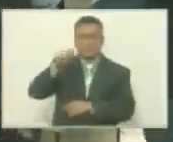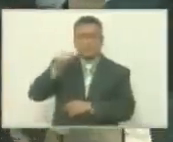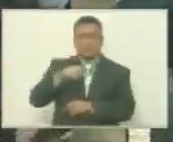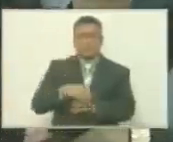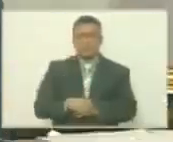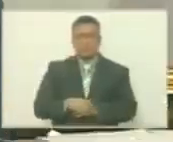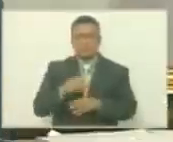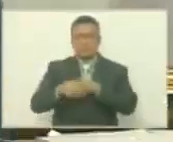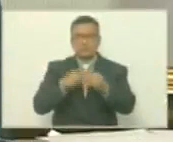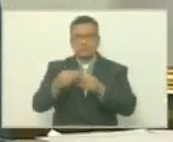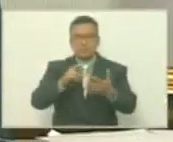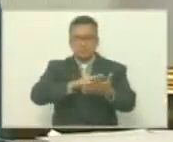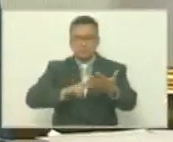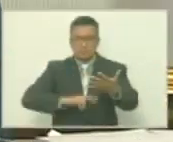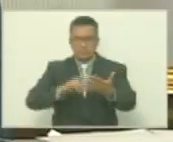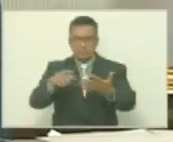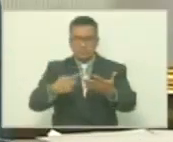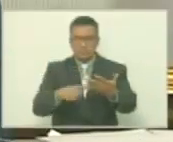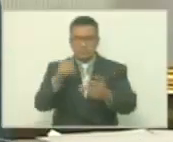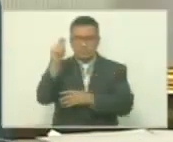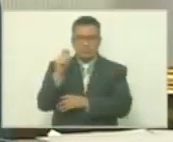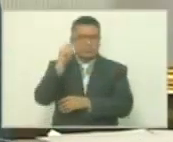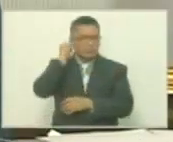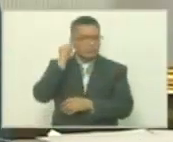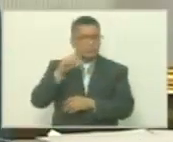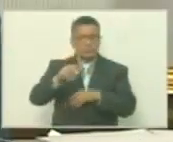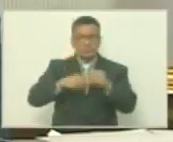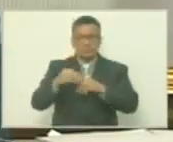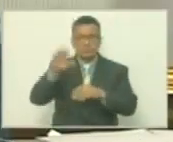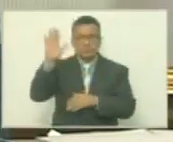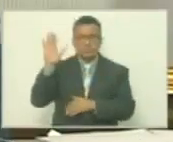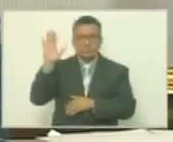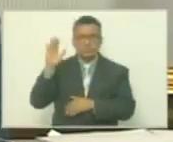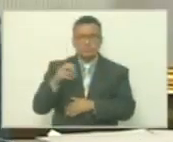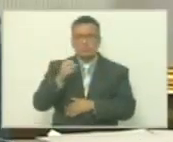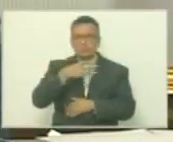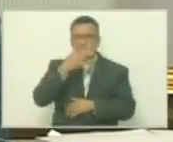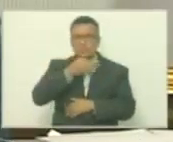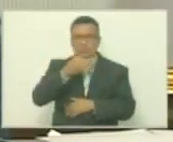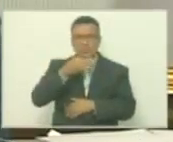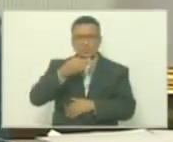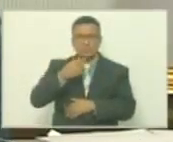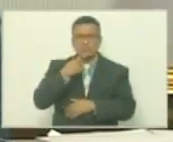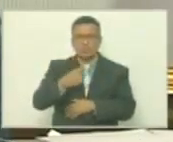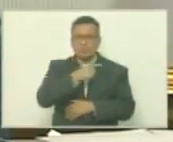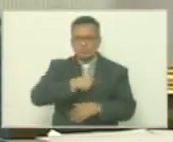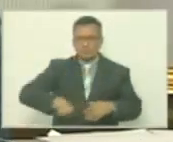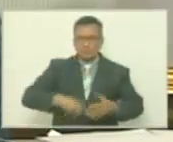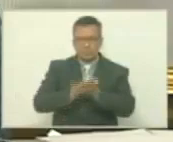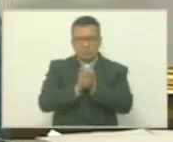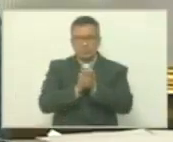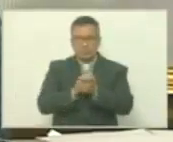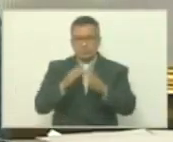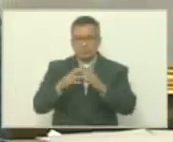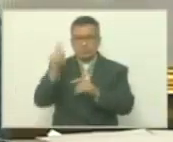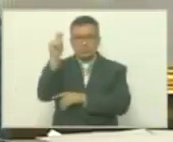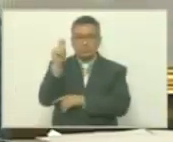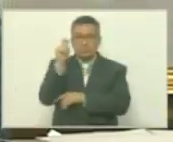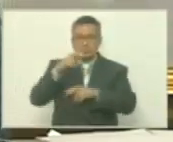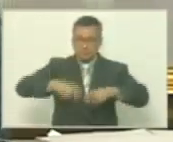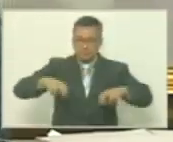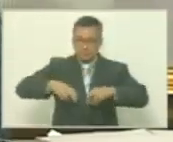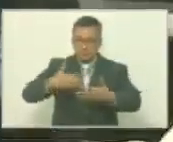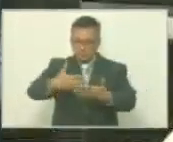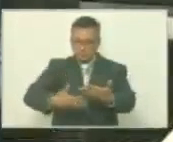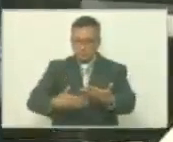¿Se hizo revisión de las credenciales de la diputada a ser juramentada? Buenas tardes, señor presidente, compañeros y compañeras diputadas. Revisadas las